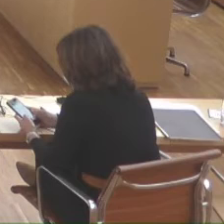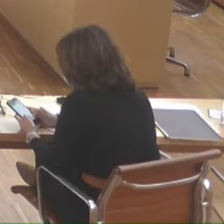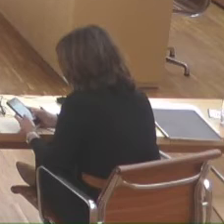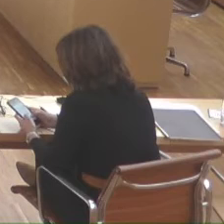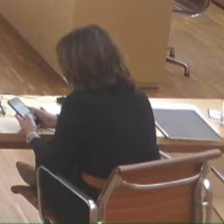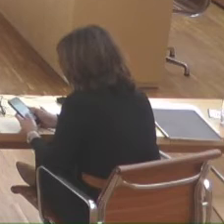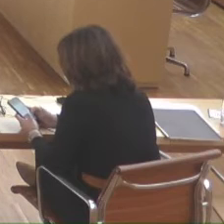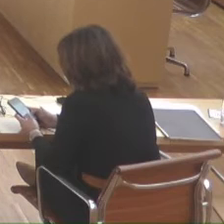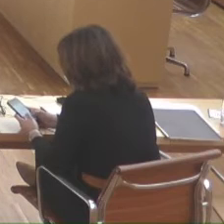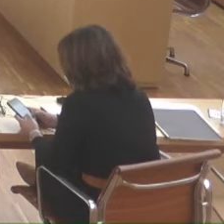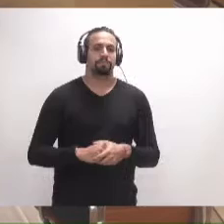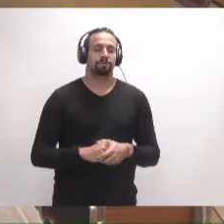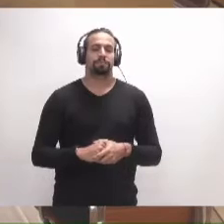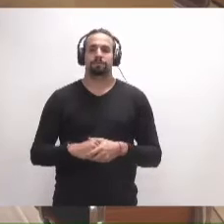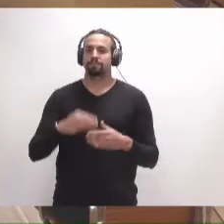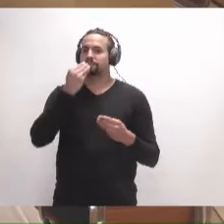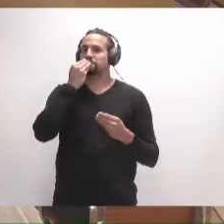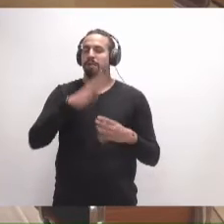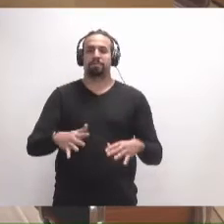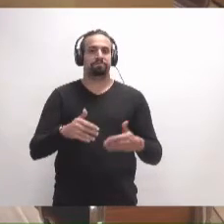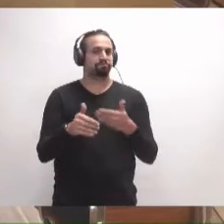Bien, vamos a comenzar.